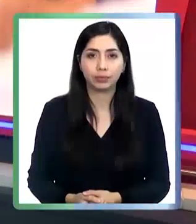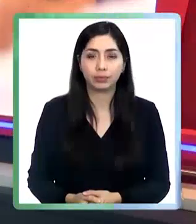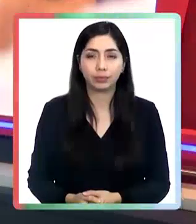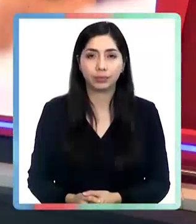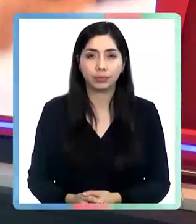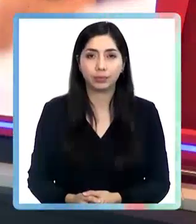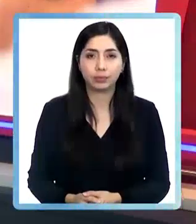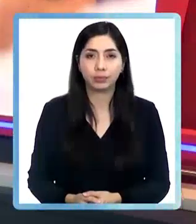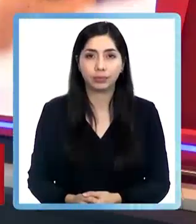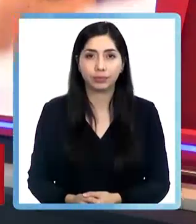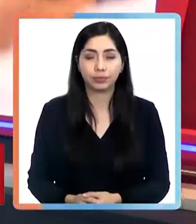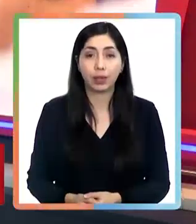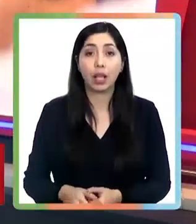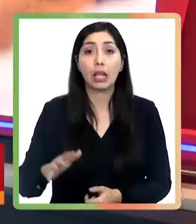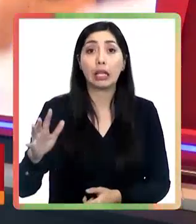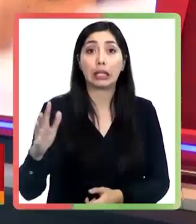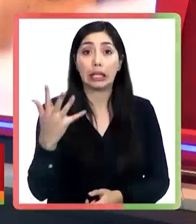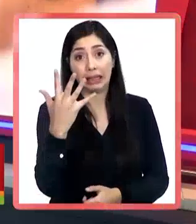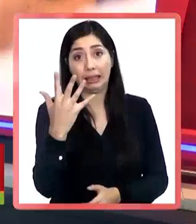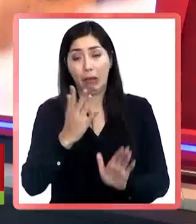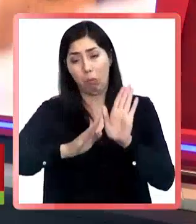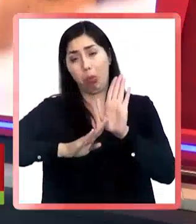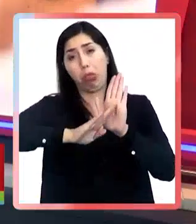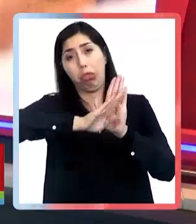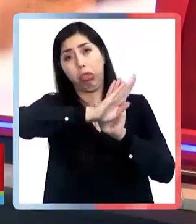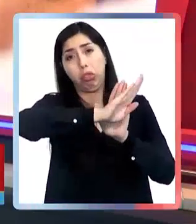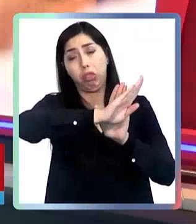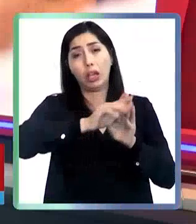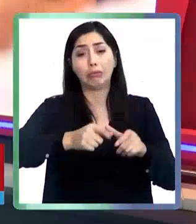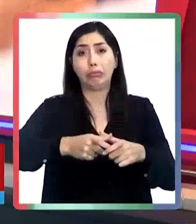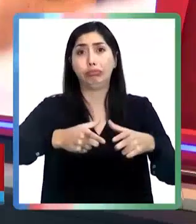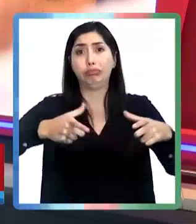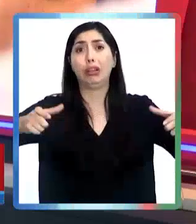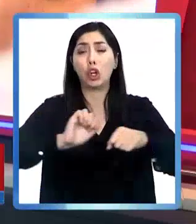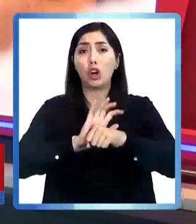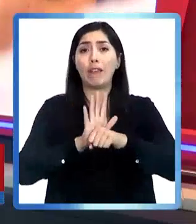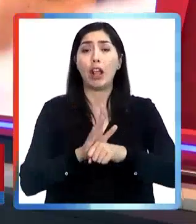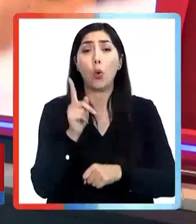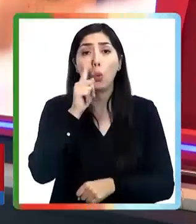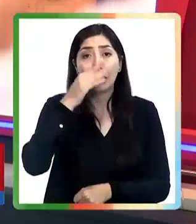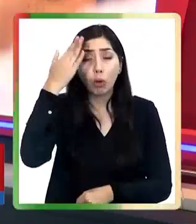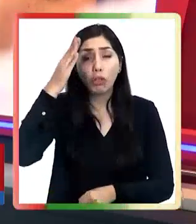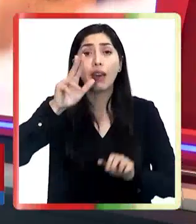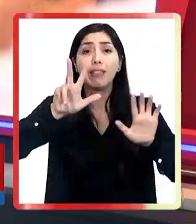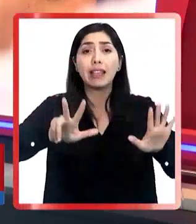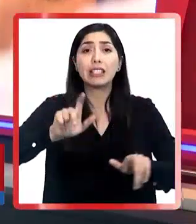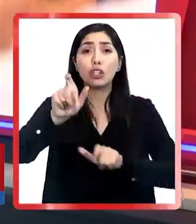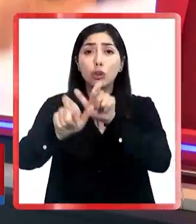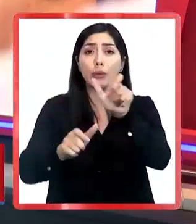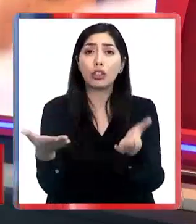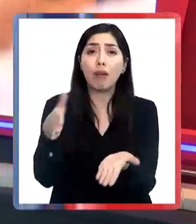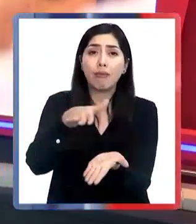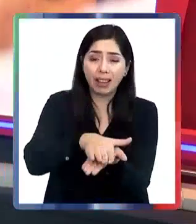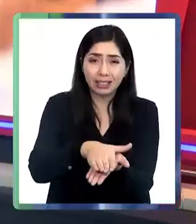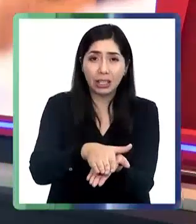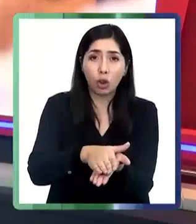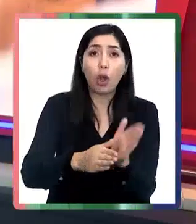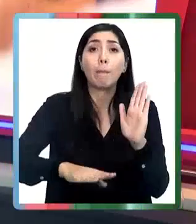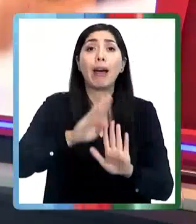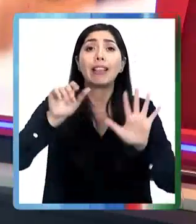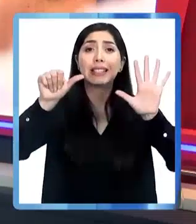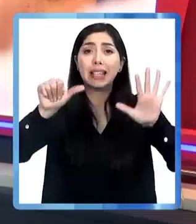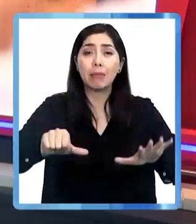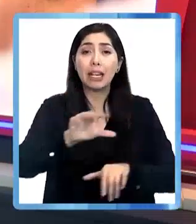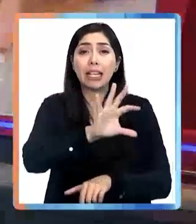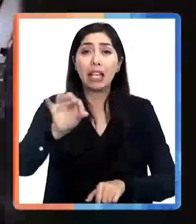Seguimos en medio de esta quinta ola de contagios. En el último día 18 personas fallecieron y se confirmaron más de